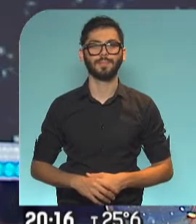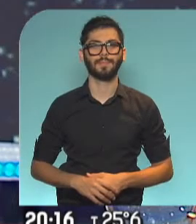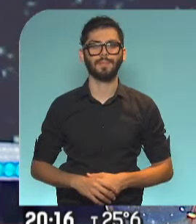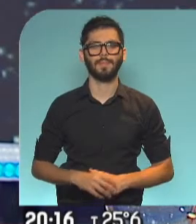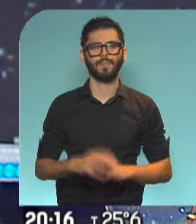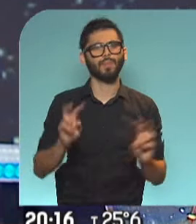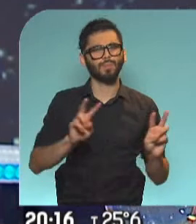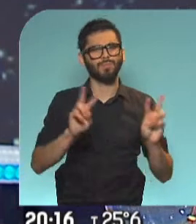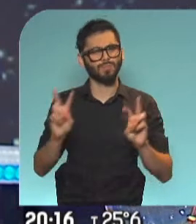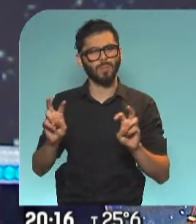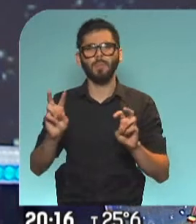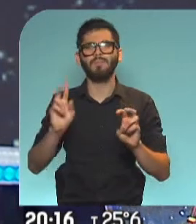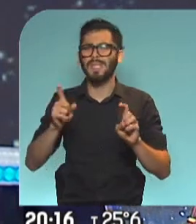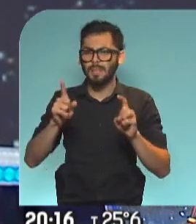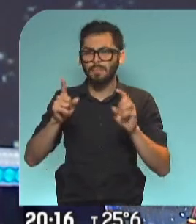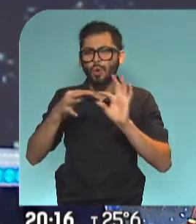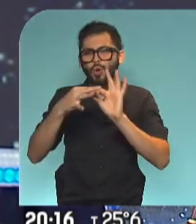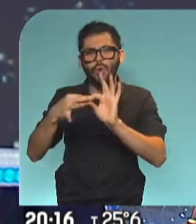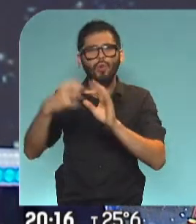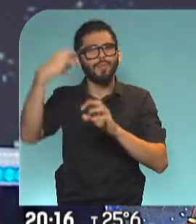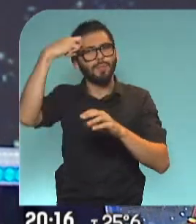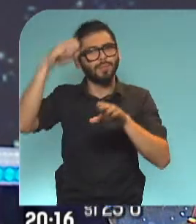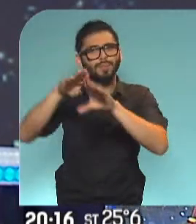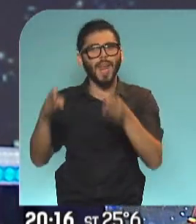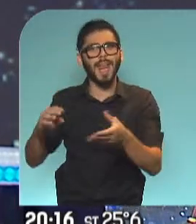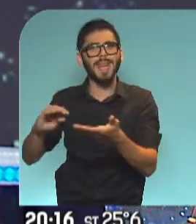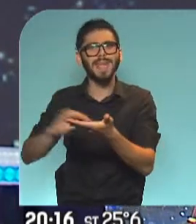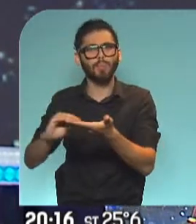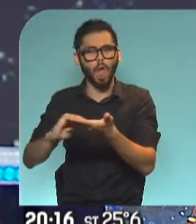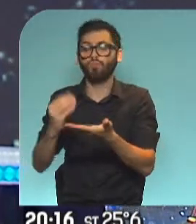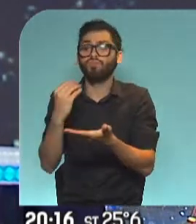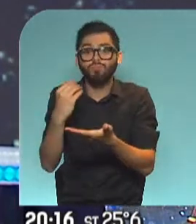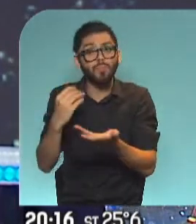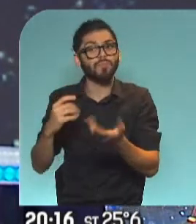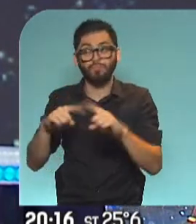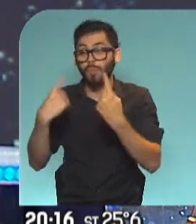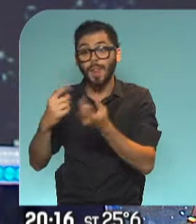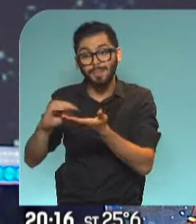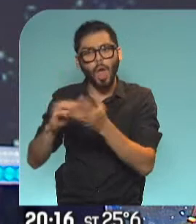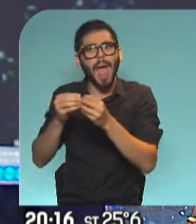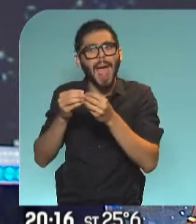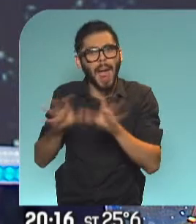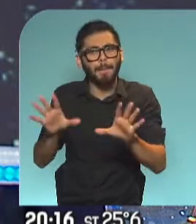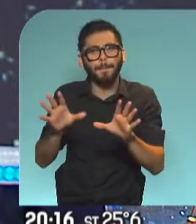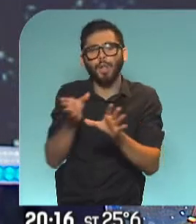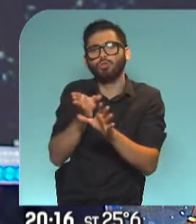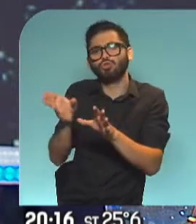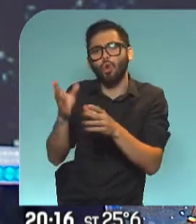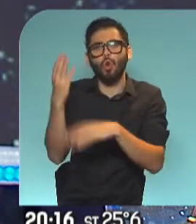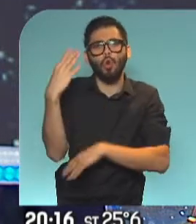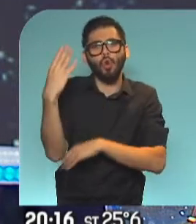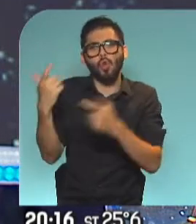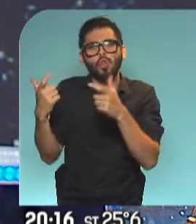Cambiamos de tema, pero seguimos en lo que refiere a la actividad de la Cámara Baja, porque Diputados comenzó a tratar en un plenario de